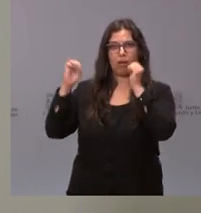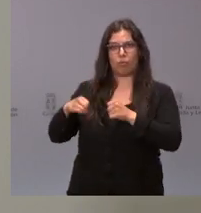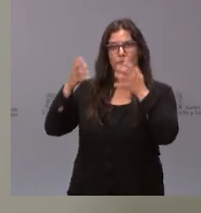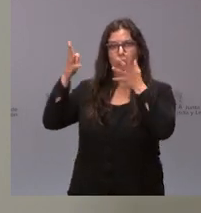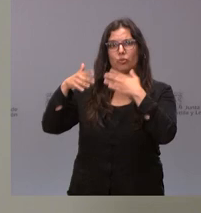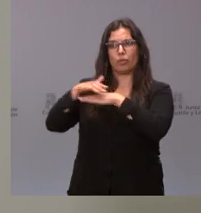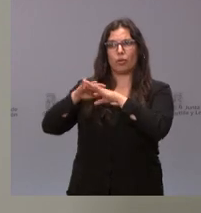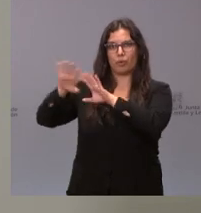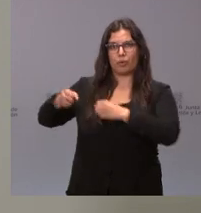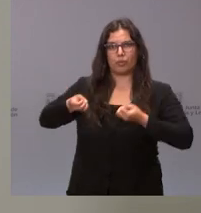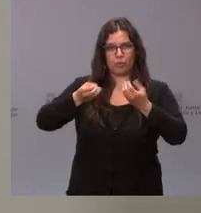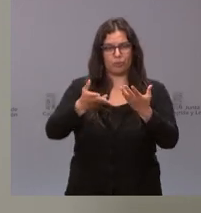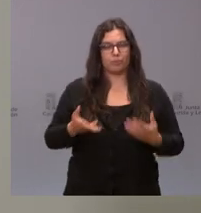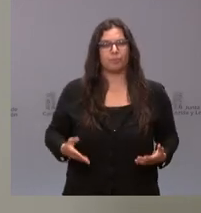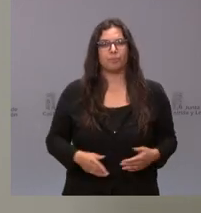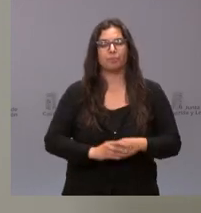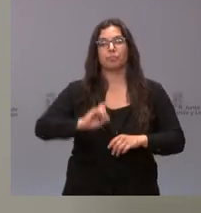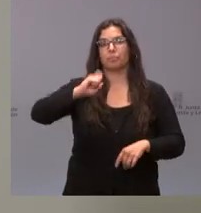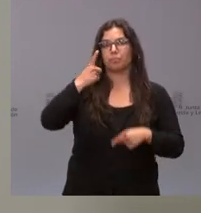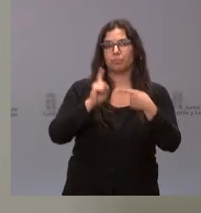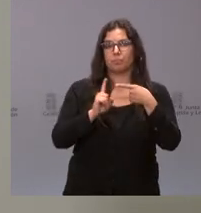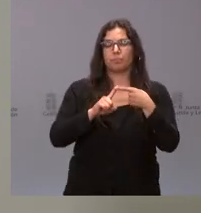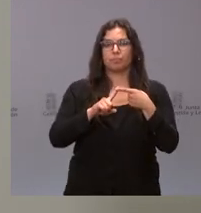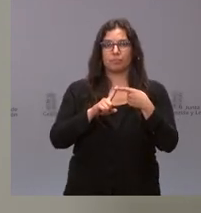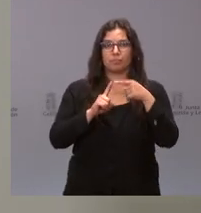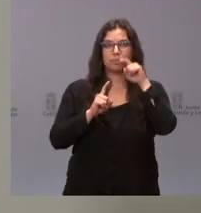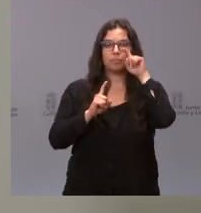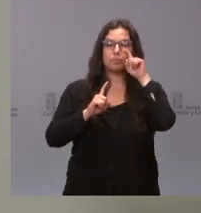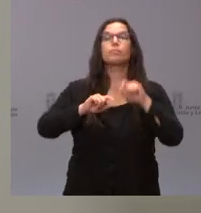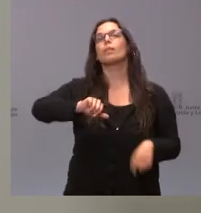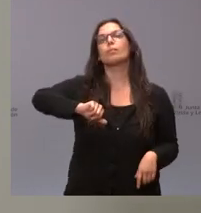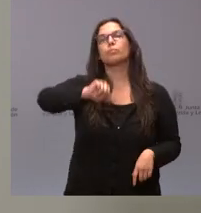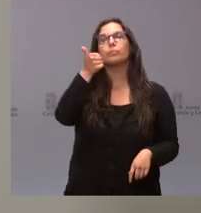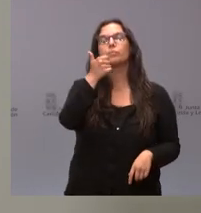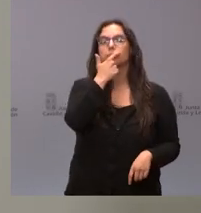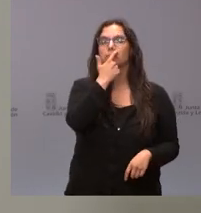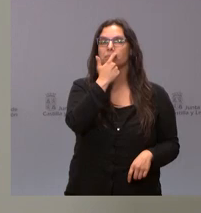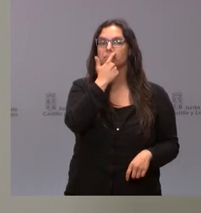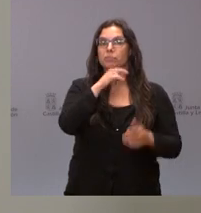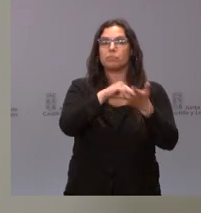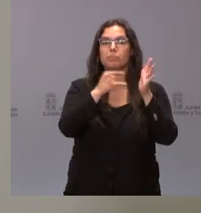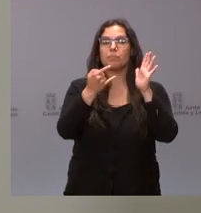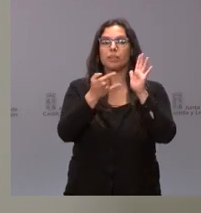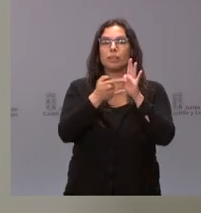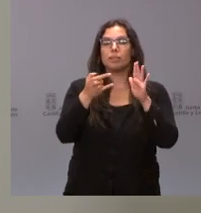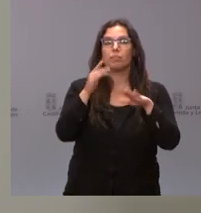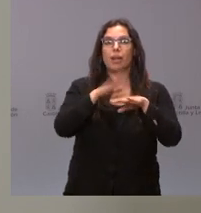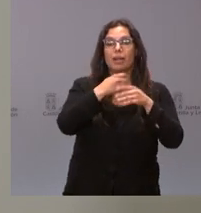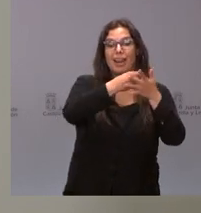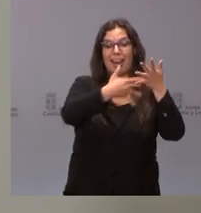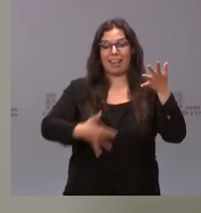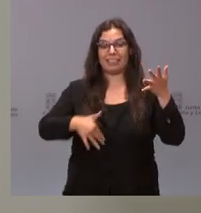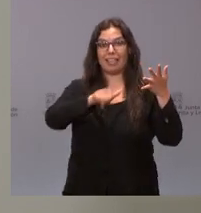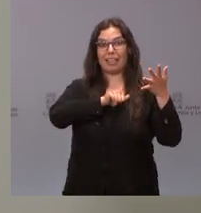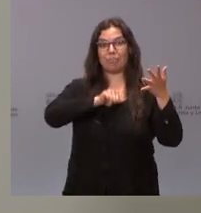propio Consejo de Gobierno, en primer lugar se ha aprobado el plan para reducir las listas de